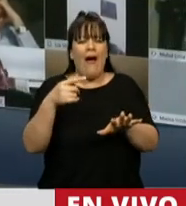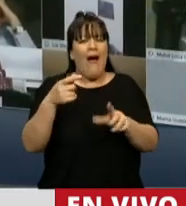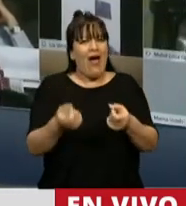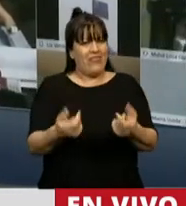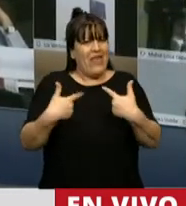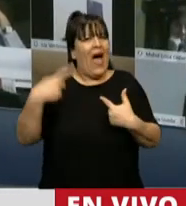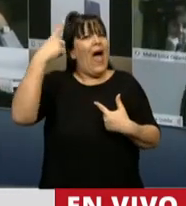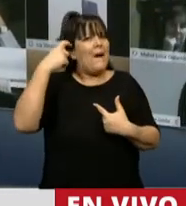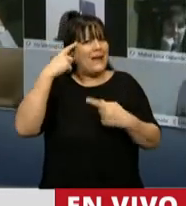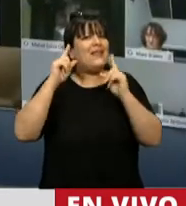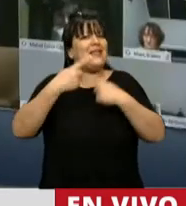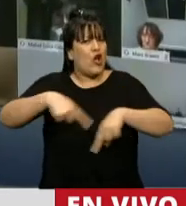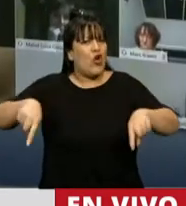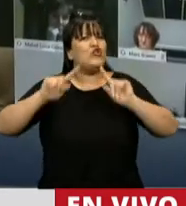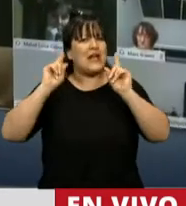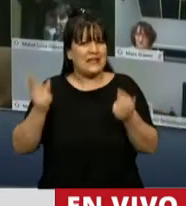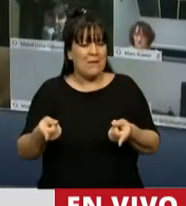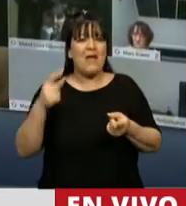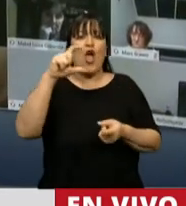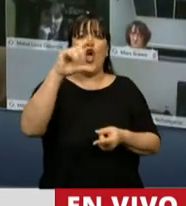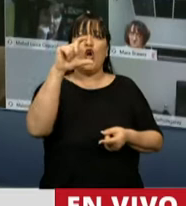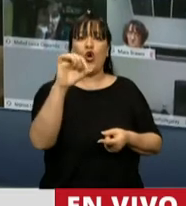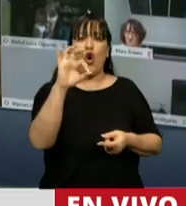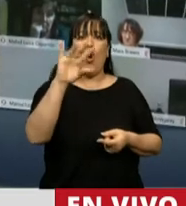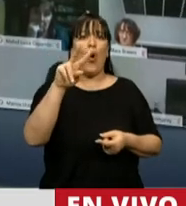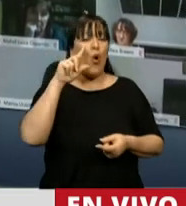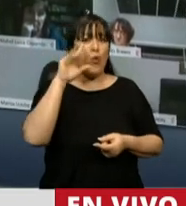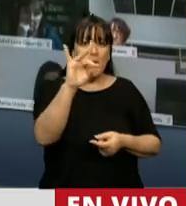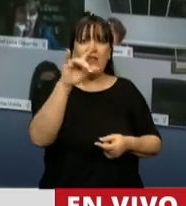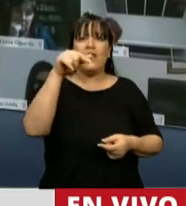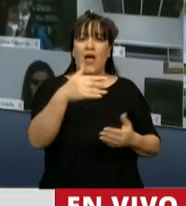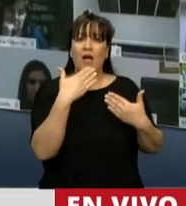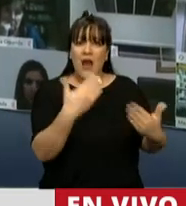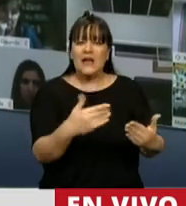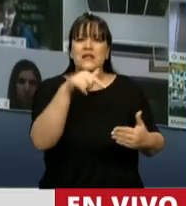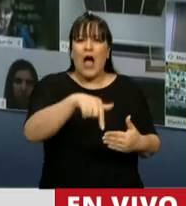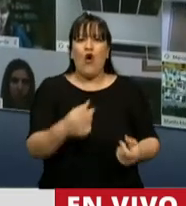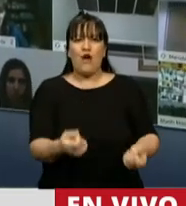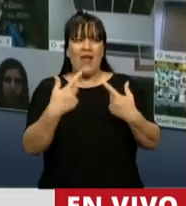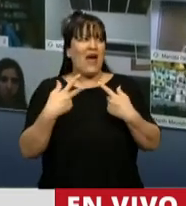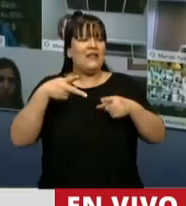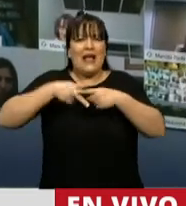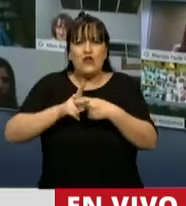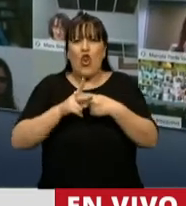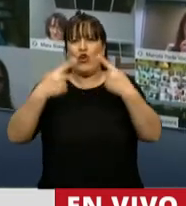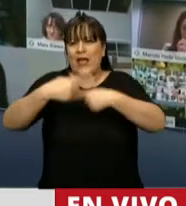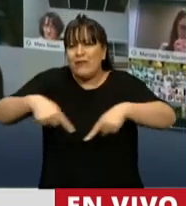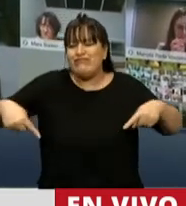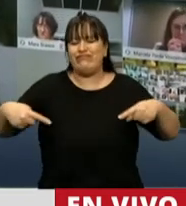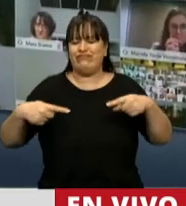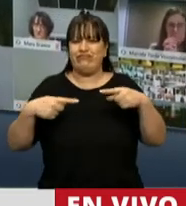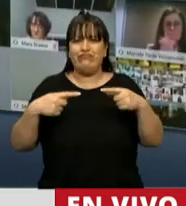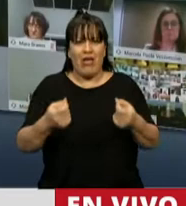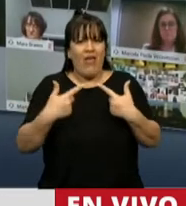El COVID-19 aceleró la incorporación de tecnologías a muchos ámbitos de la vida humana. Así,